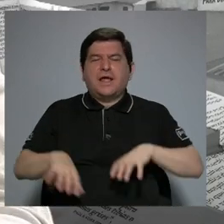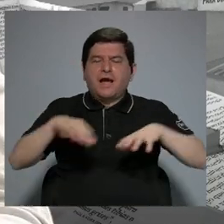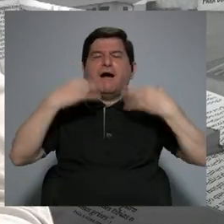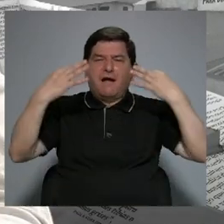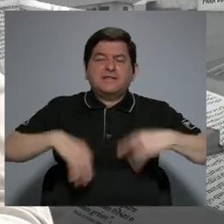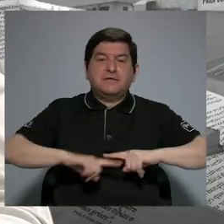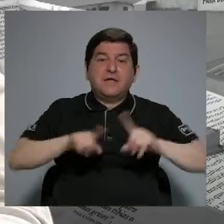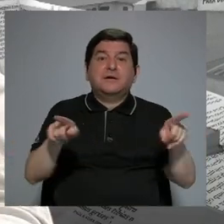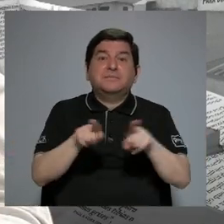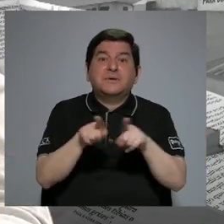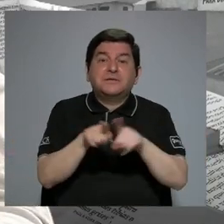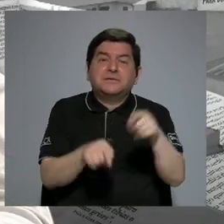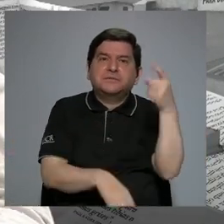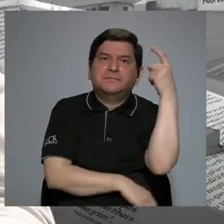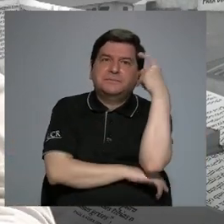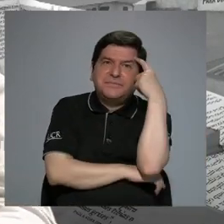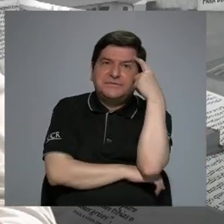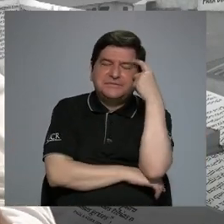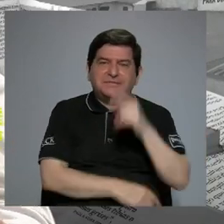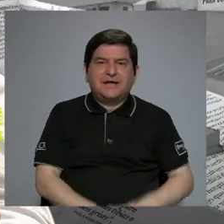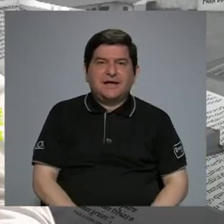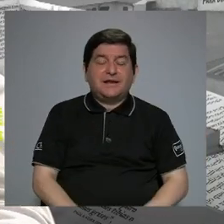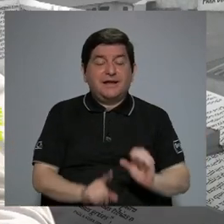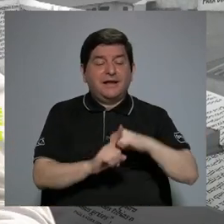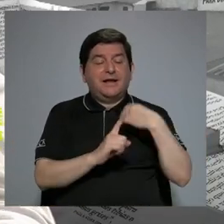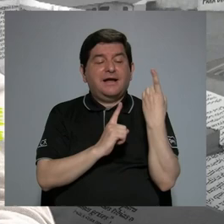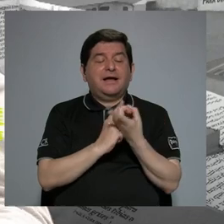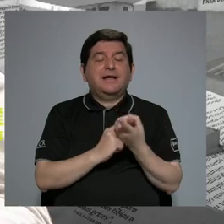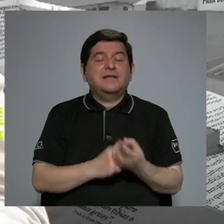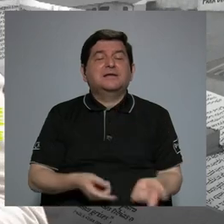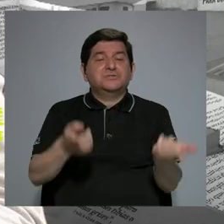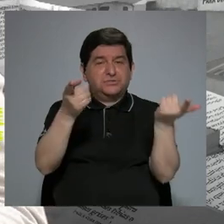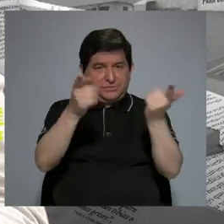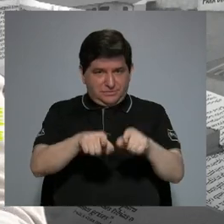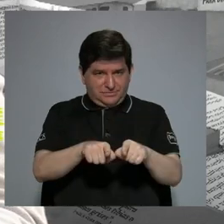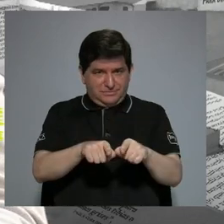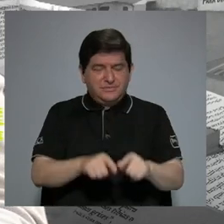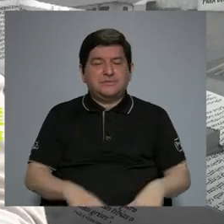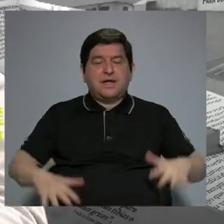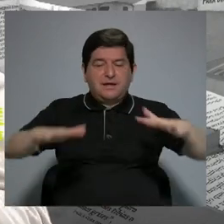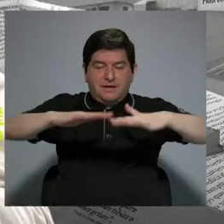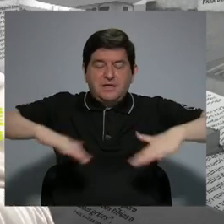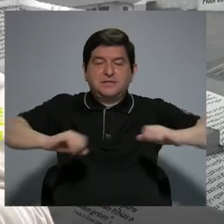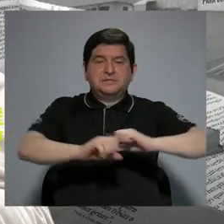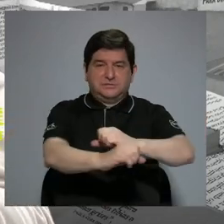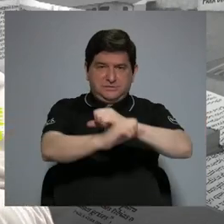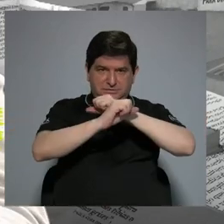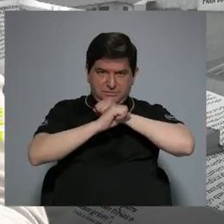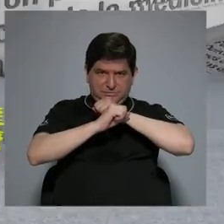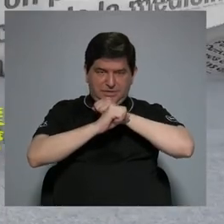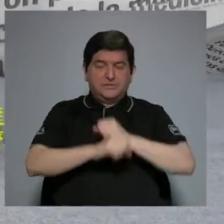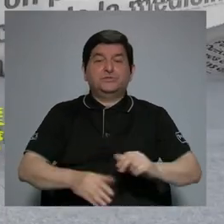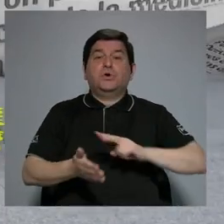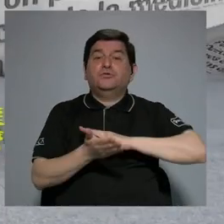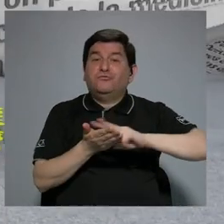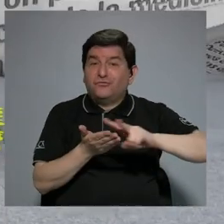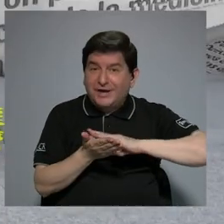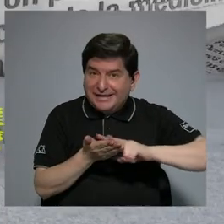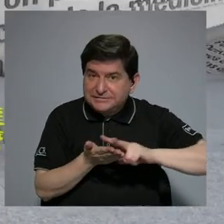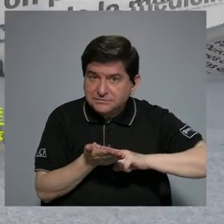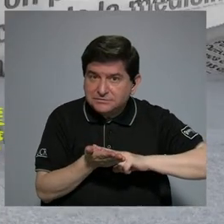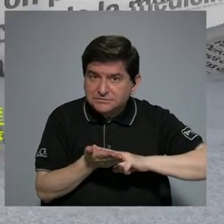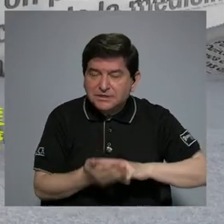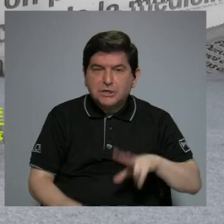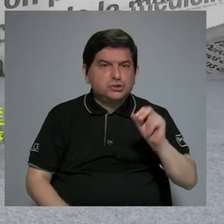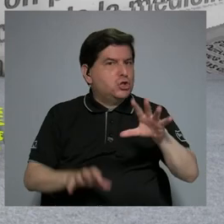demás, pero también tenemos que pensar que tenemos que actuar como sociedad. Hacer entornos seguros, entornos verdes, entornos